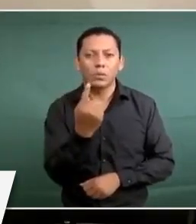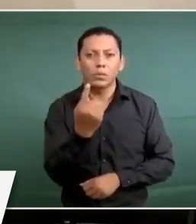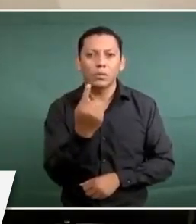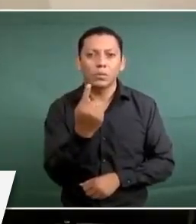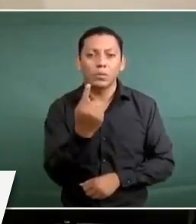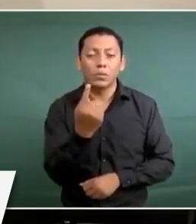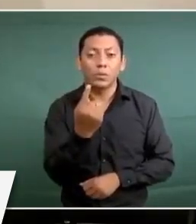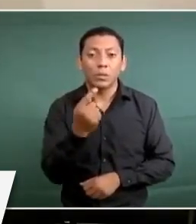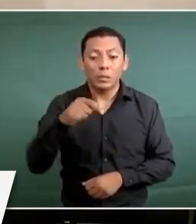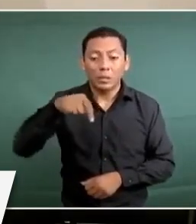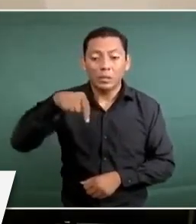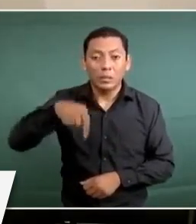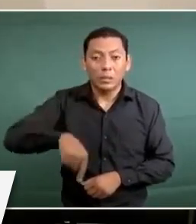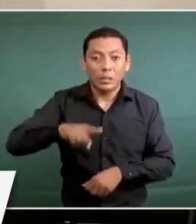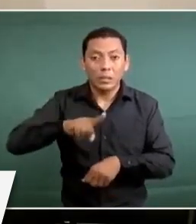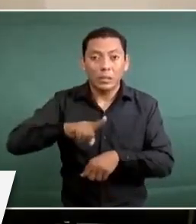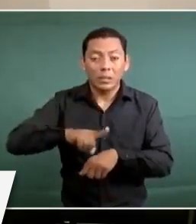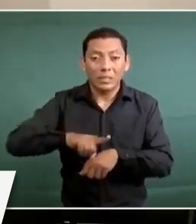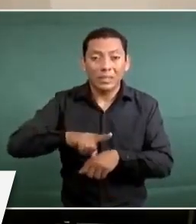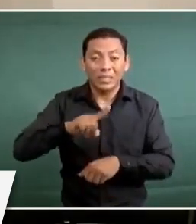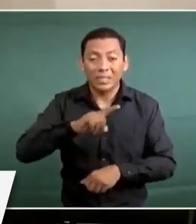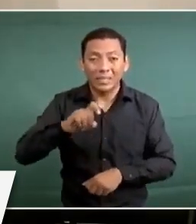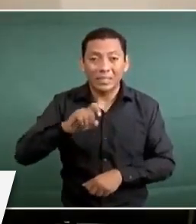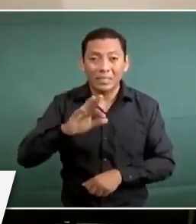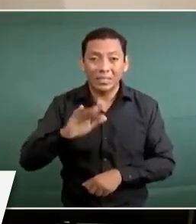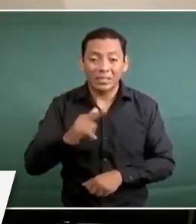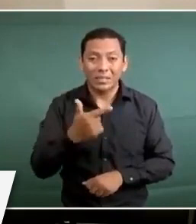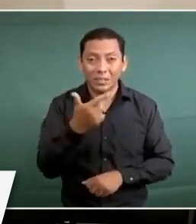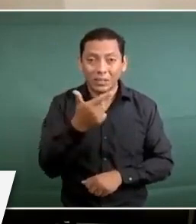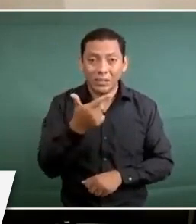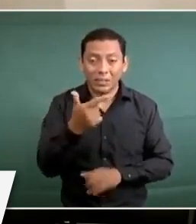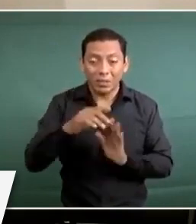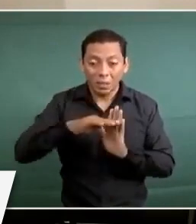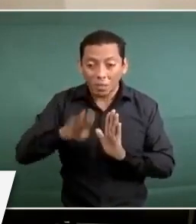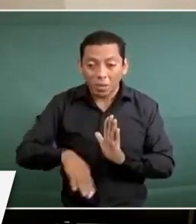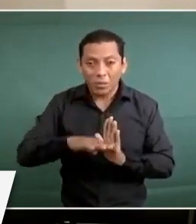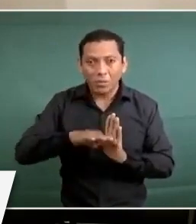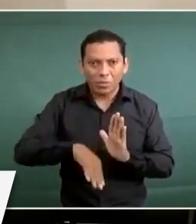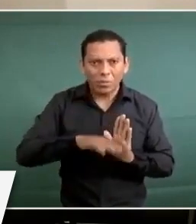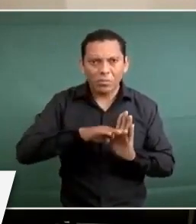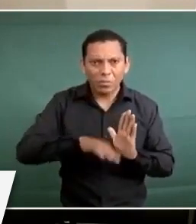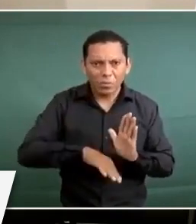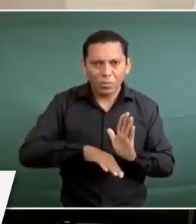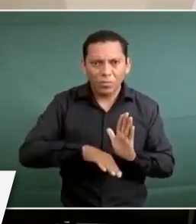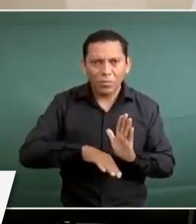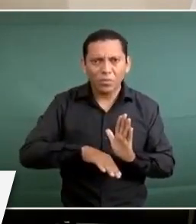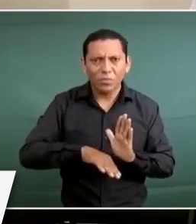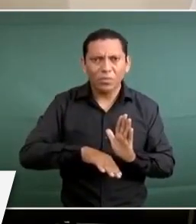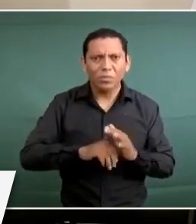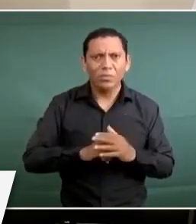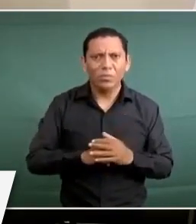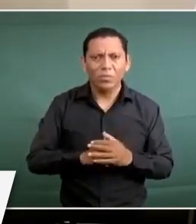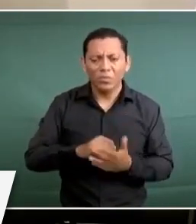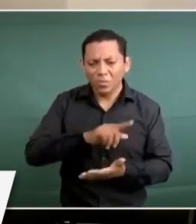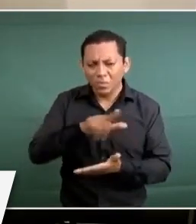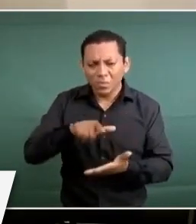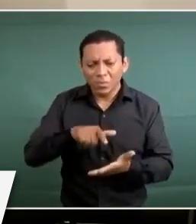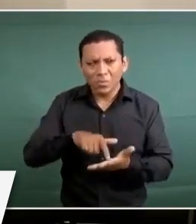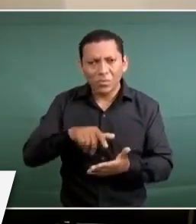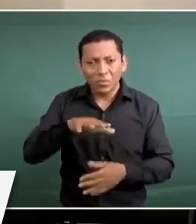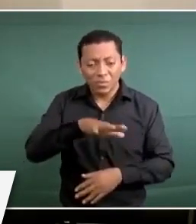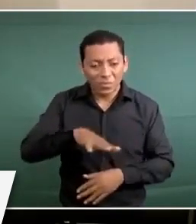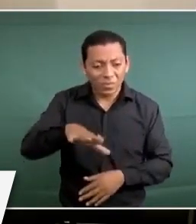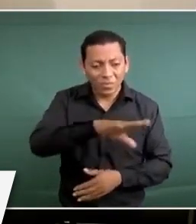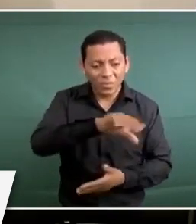este día de 157 fallecidos en la zona metropolitana,